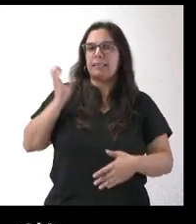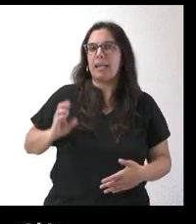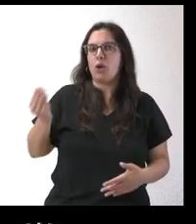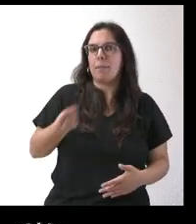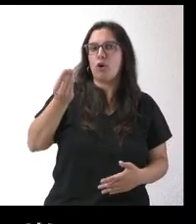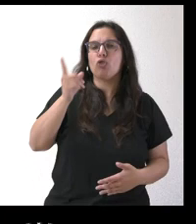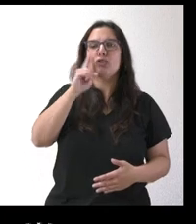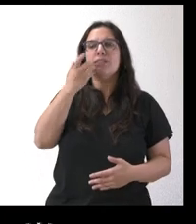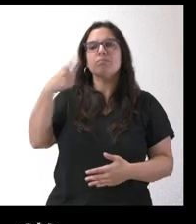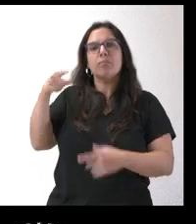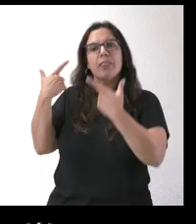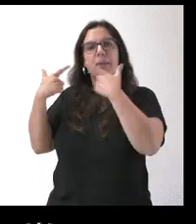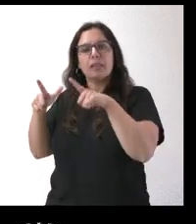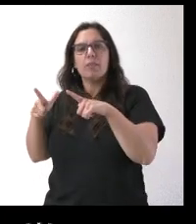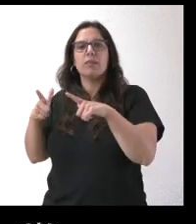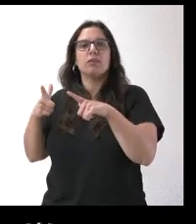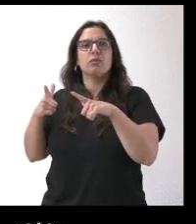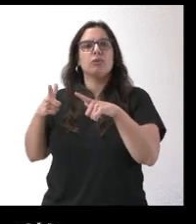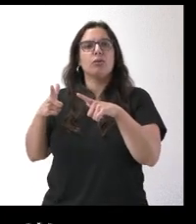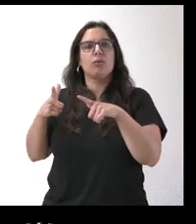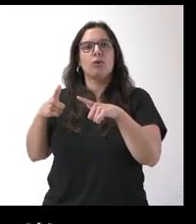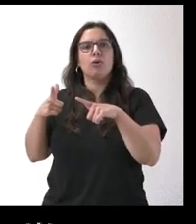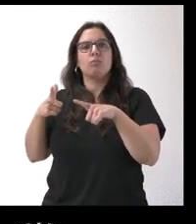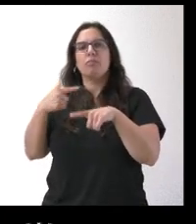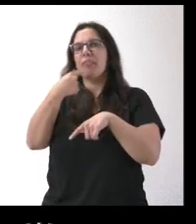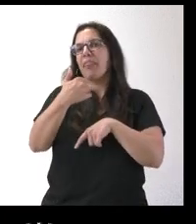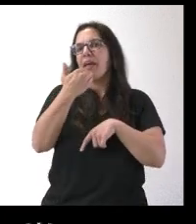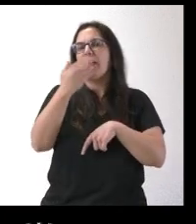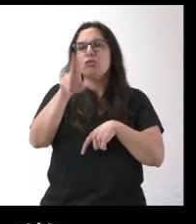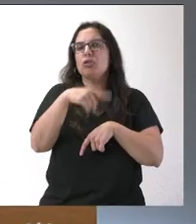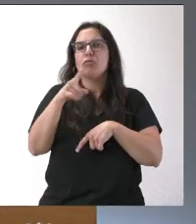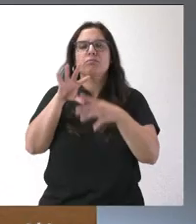departamento tiene algo que decirle en este sentido. Gracias.